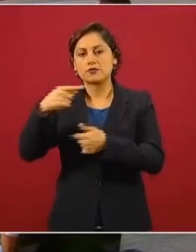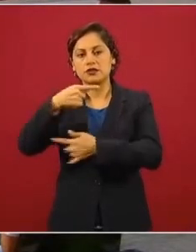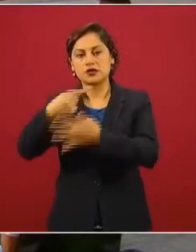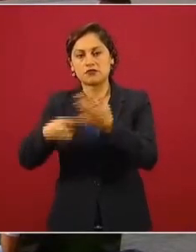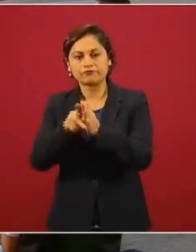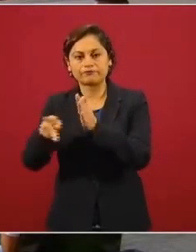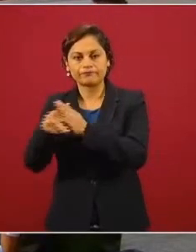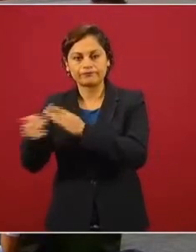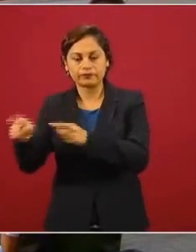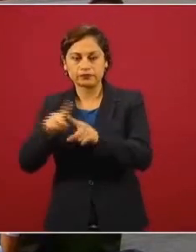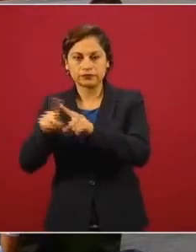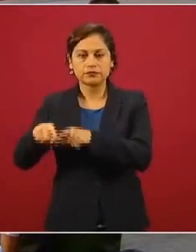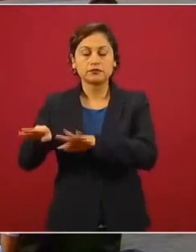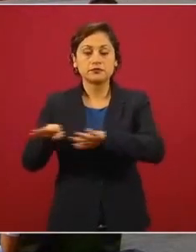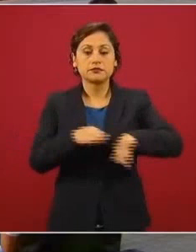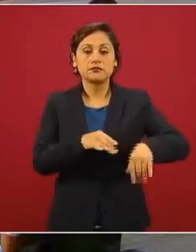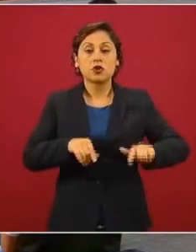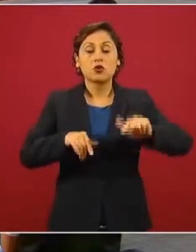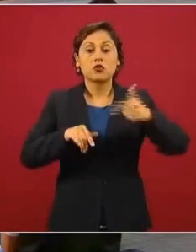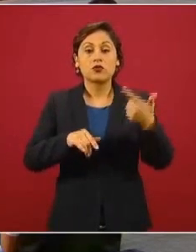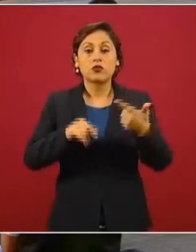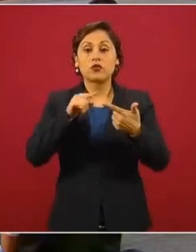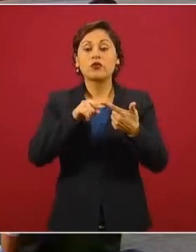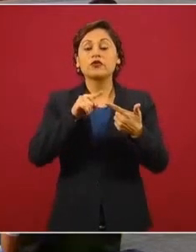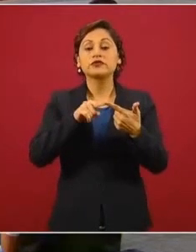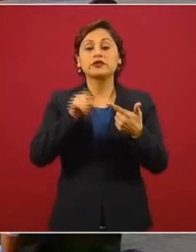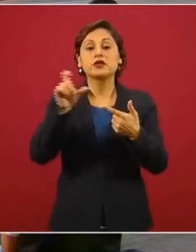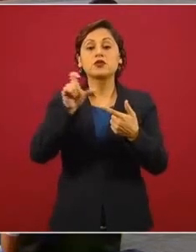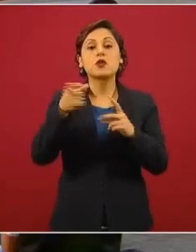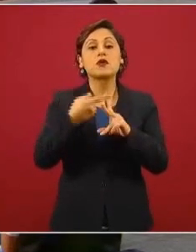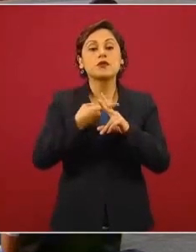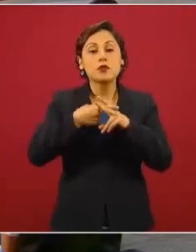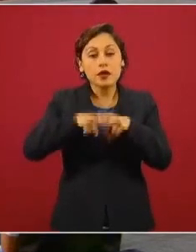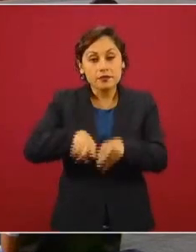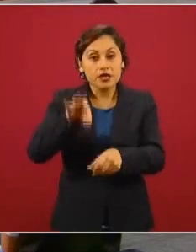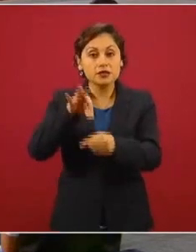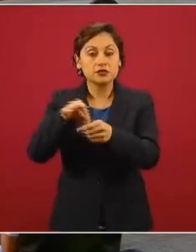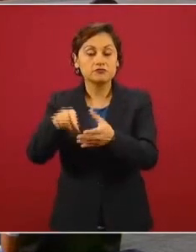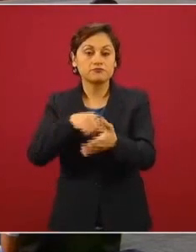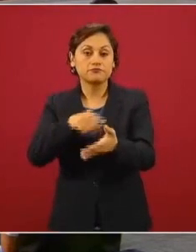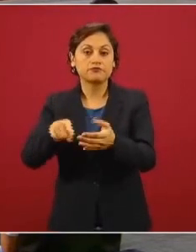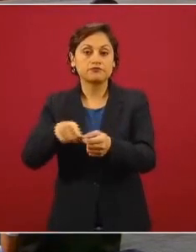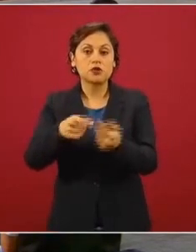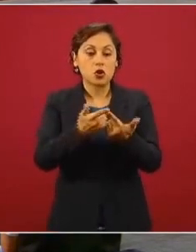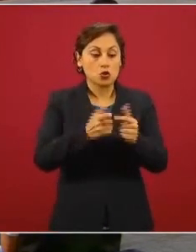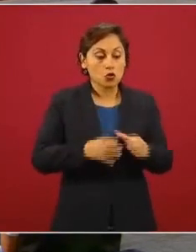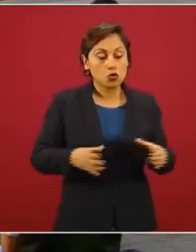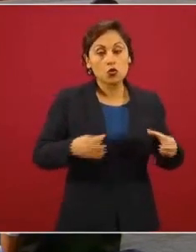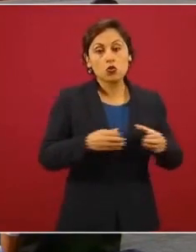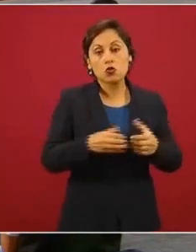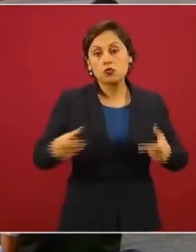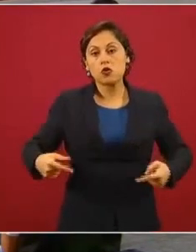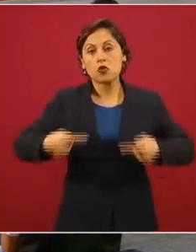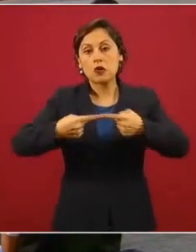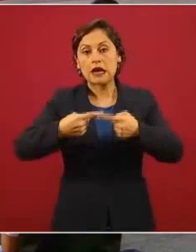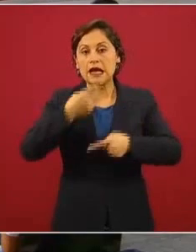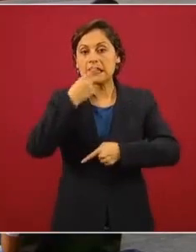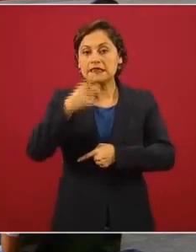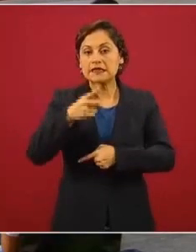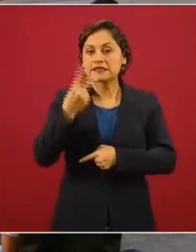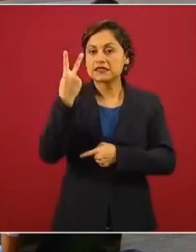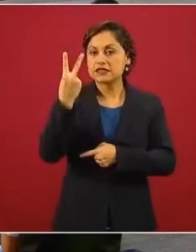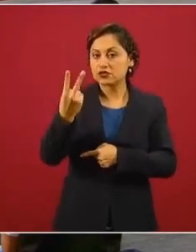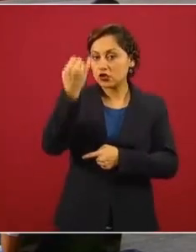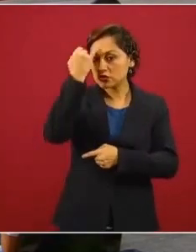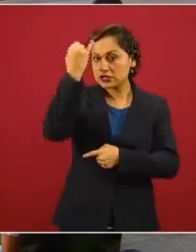Doce, una vez que inicie el proceso electoral, el discurso del bloque opositor debe martillar dos tesis. Morena es